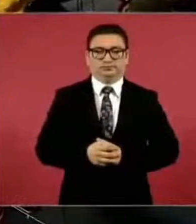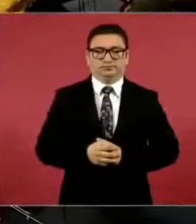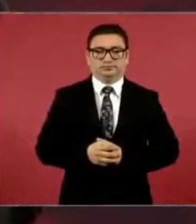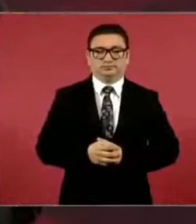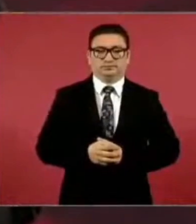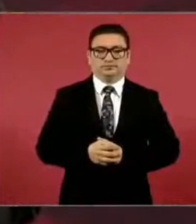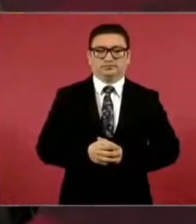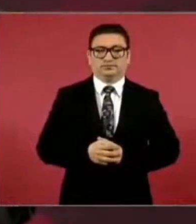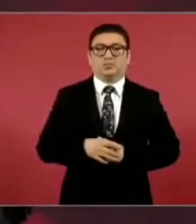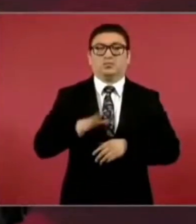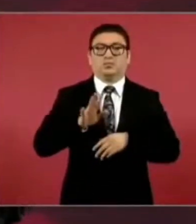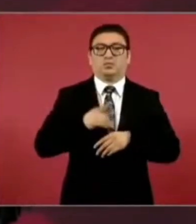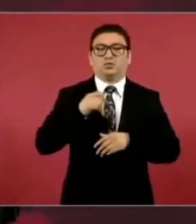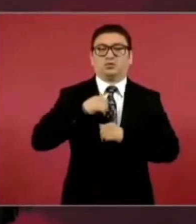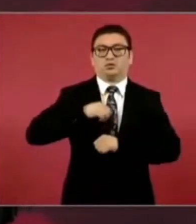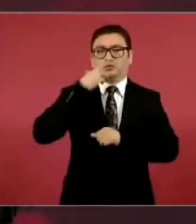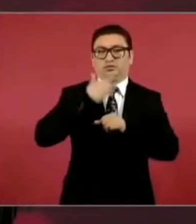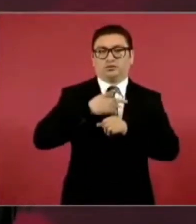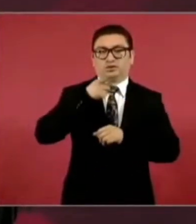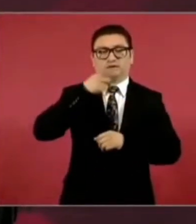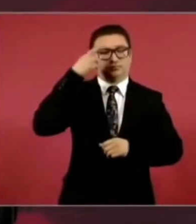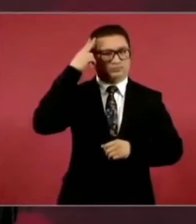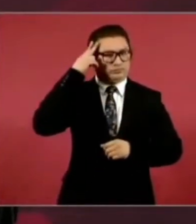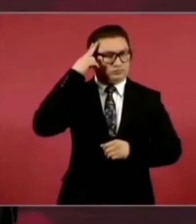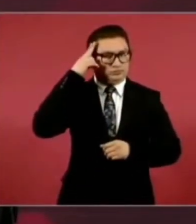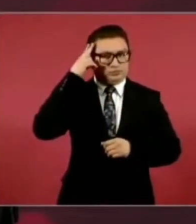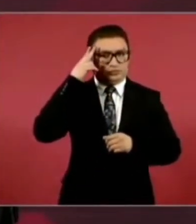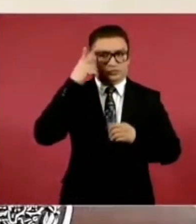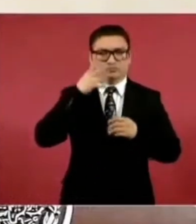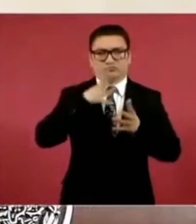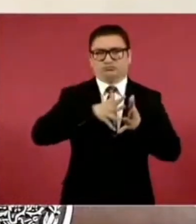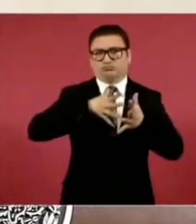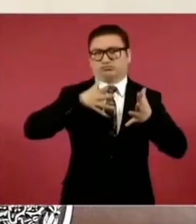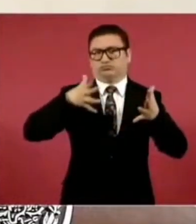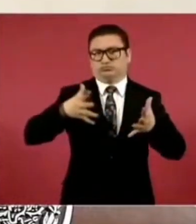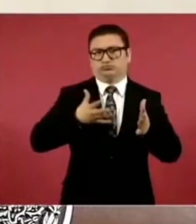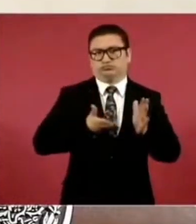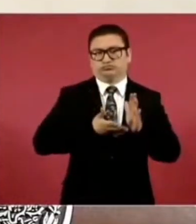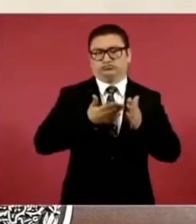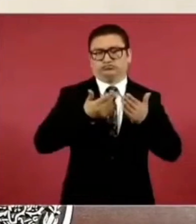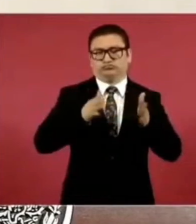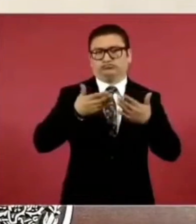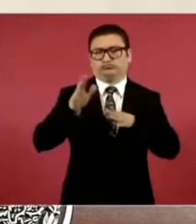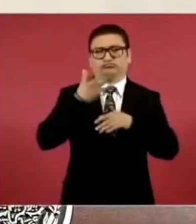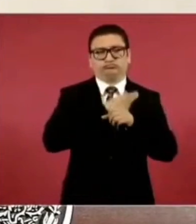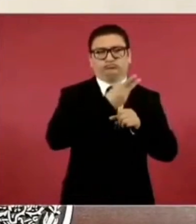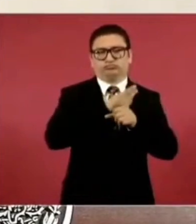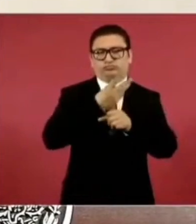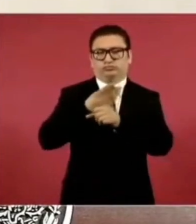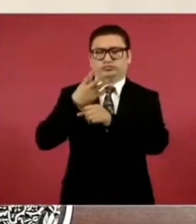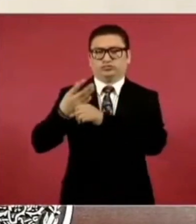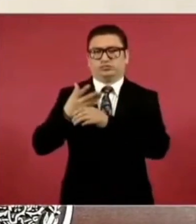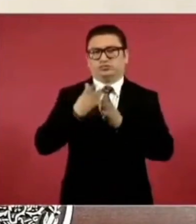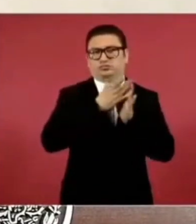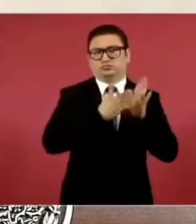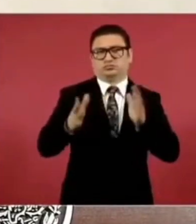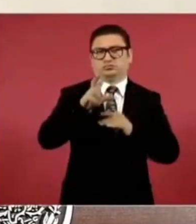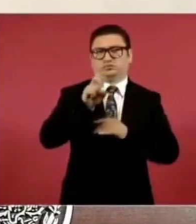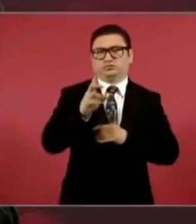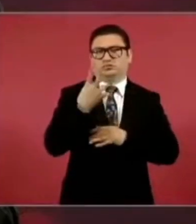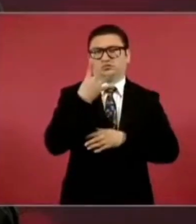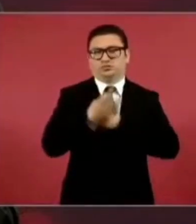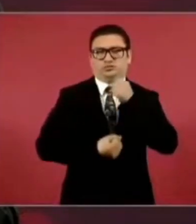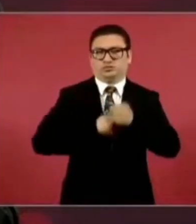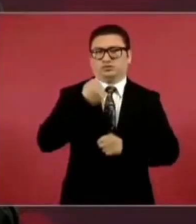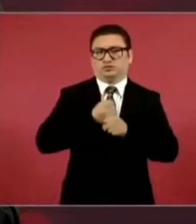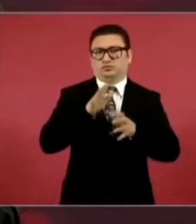porfirio días la mayor parte construyeron en 34 años como 20